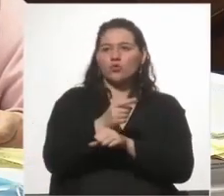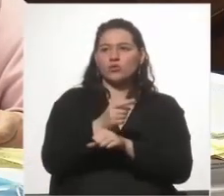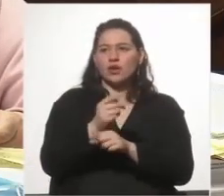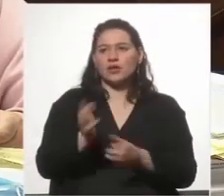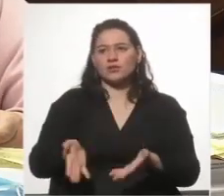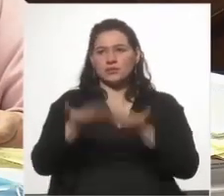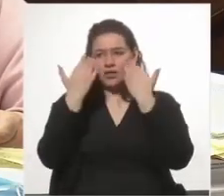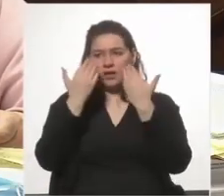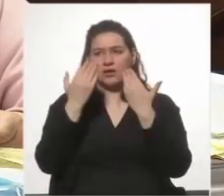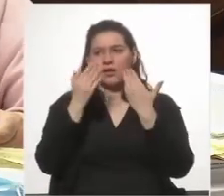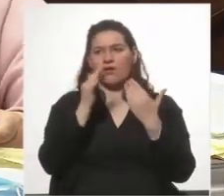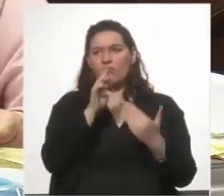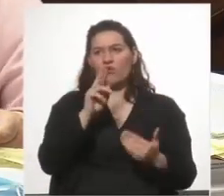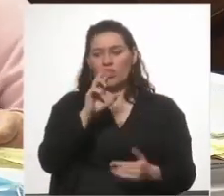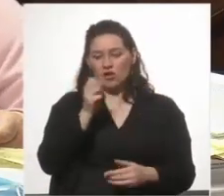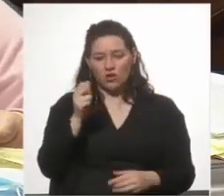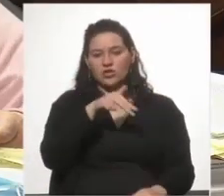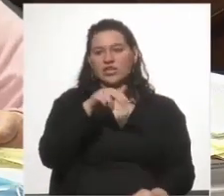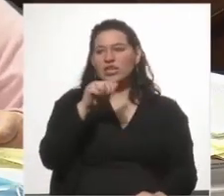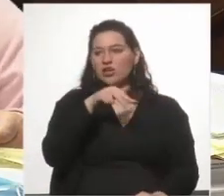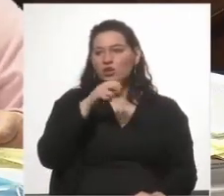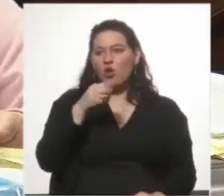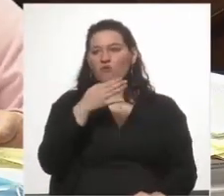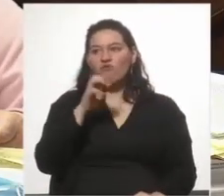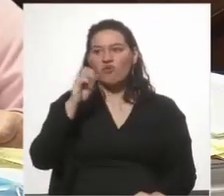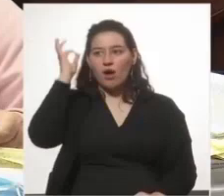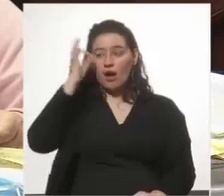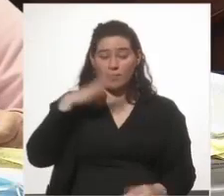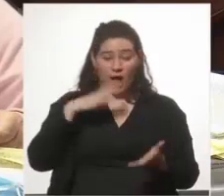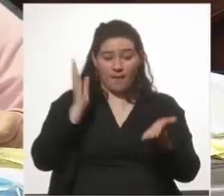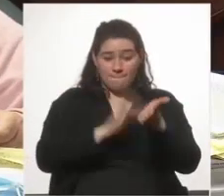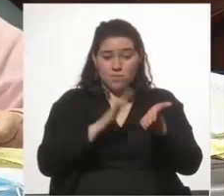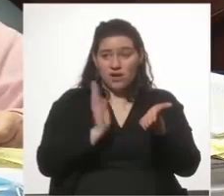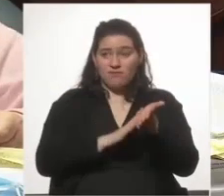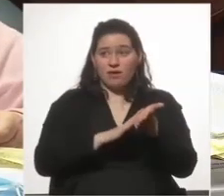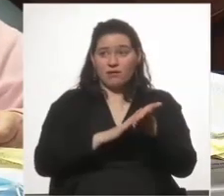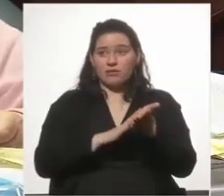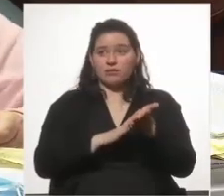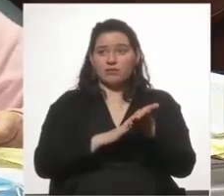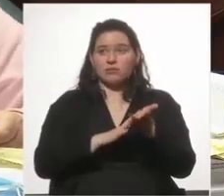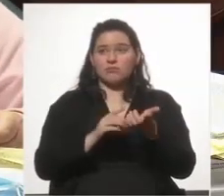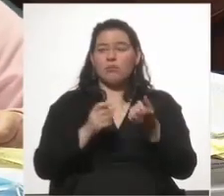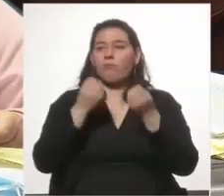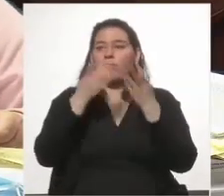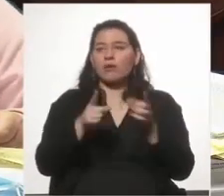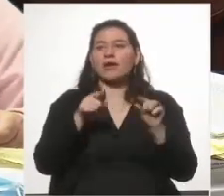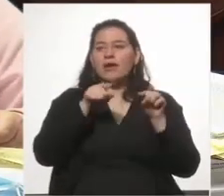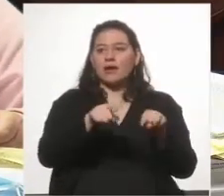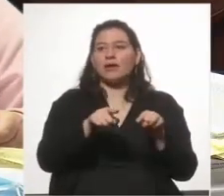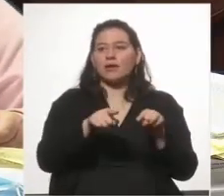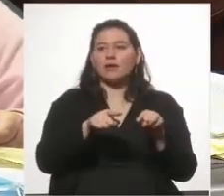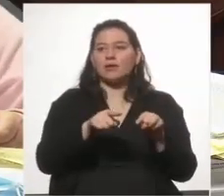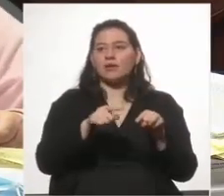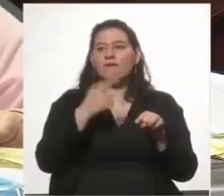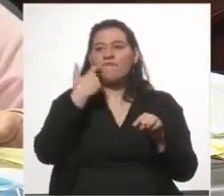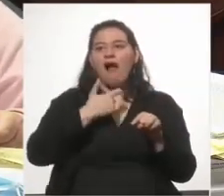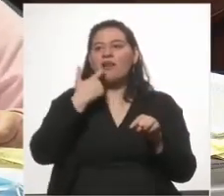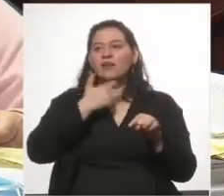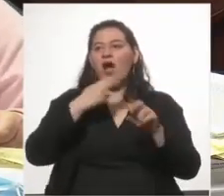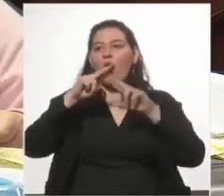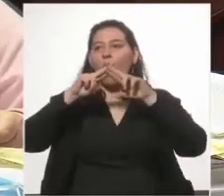fueros del senador Ninoboa a pesar de que había prueba documental porque se había omitido